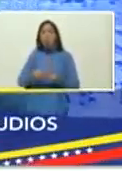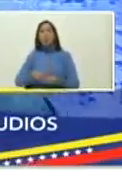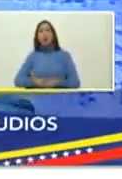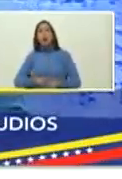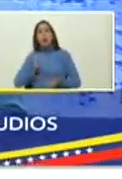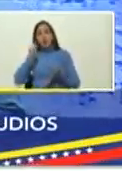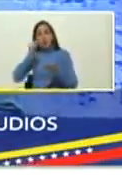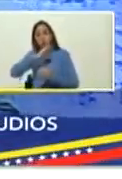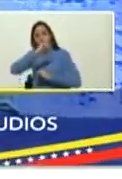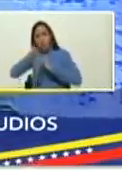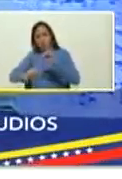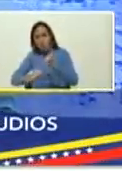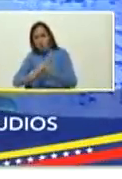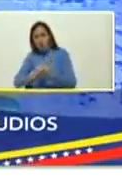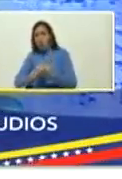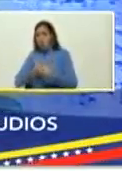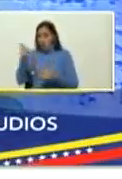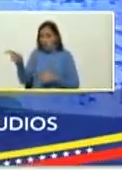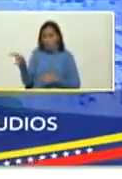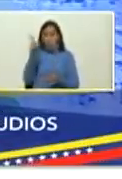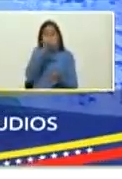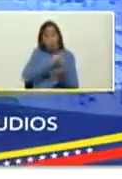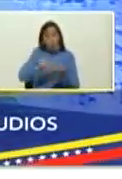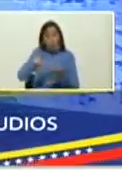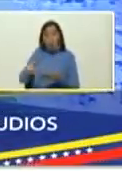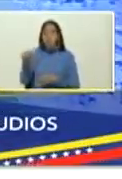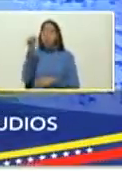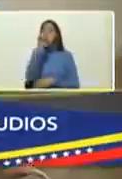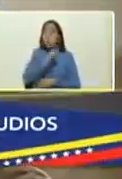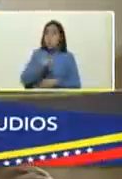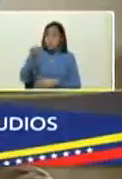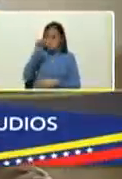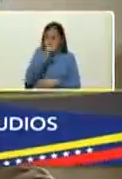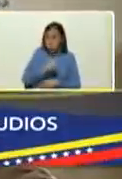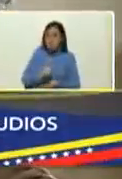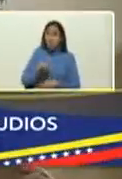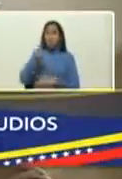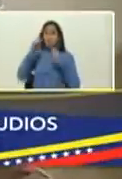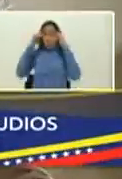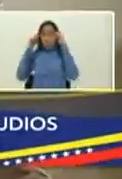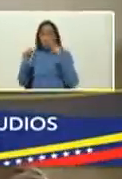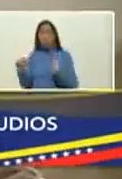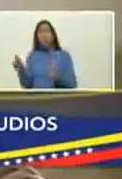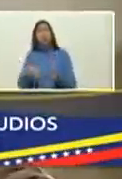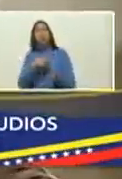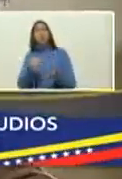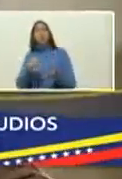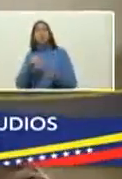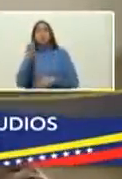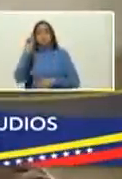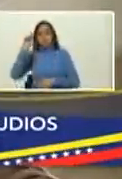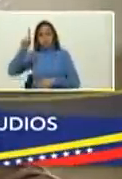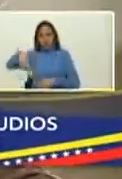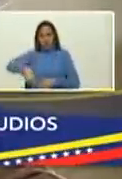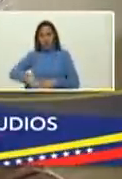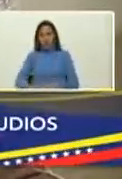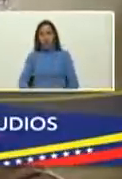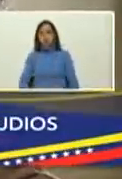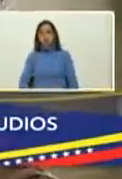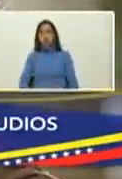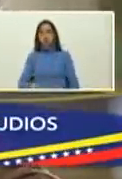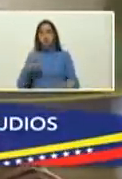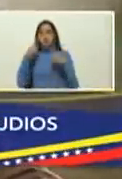Fidel poeta escritor músico cantante y bailador Fidel